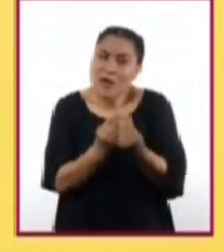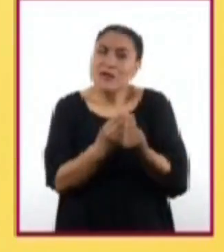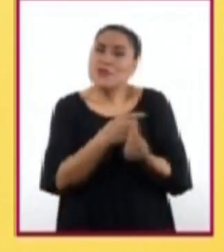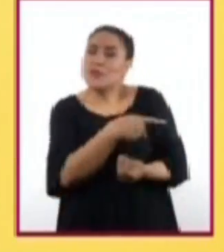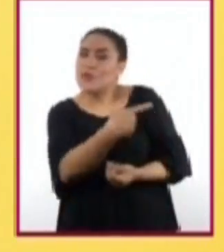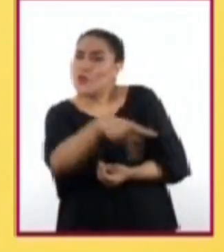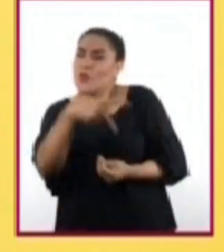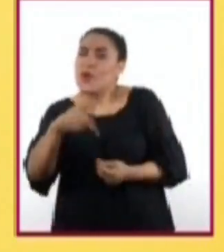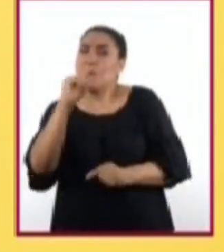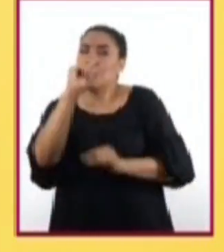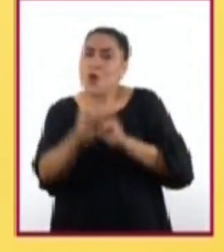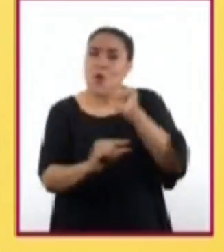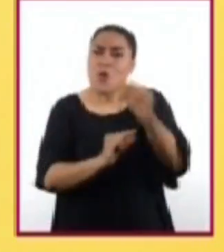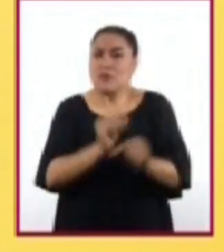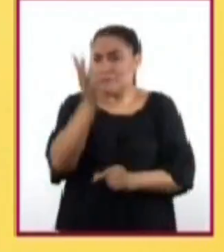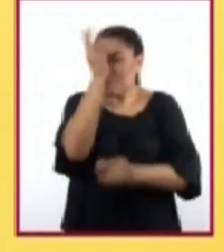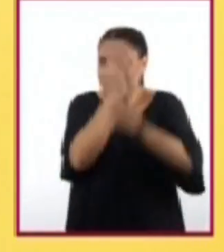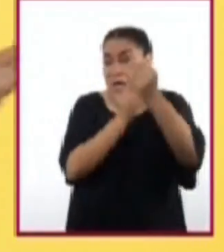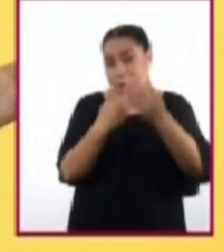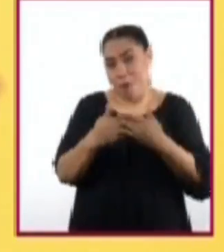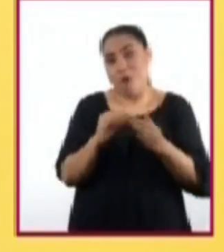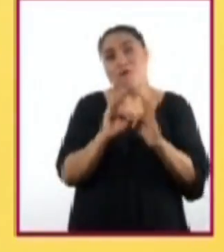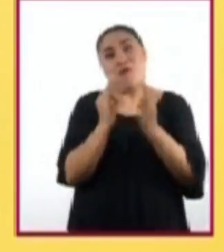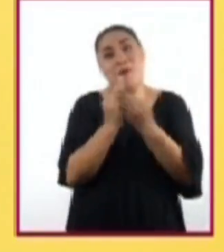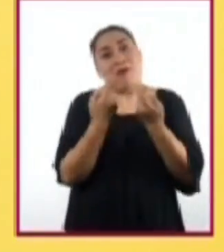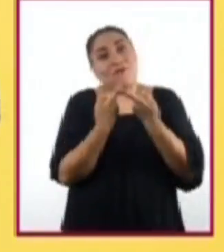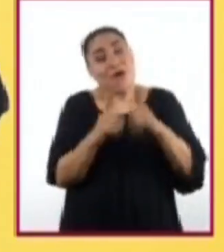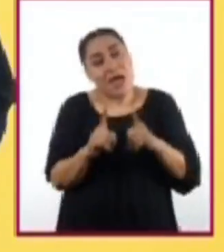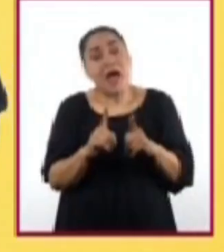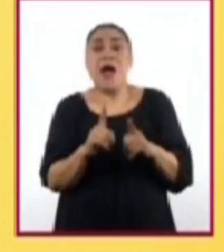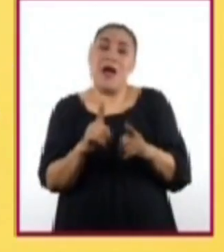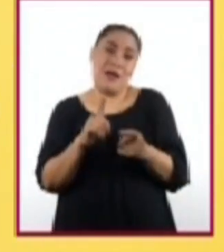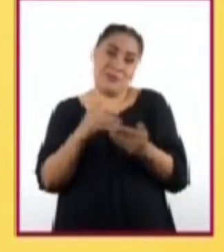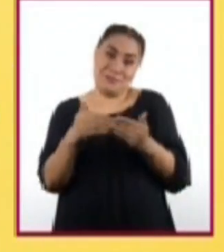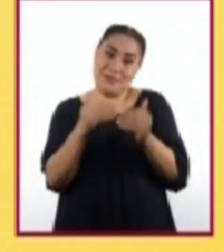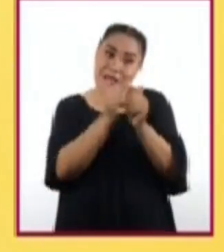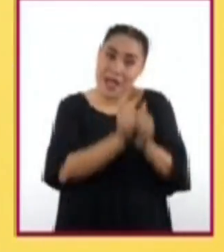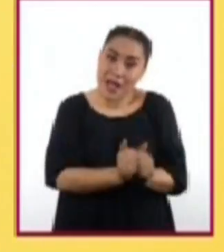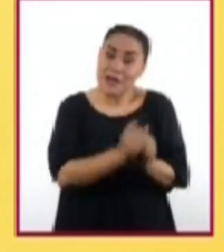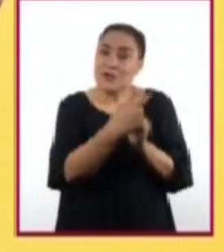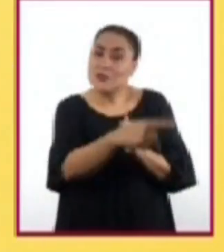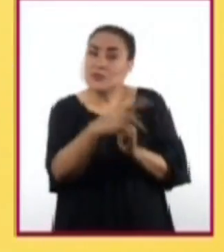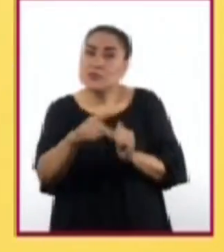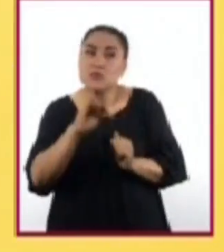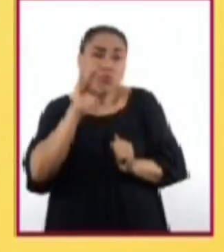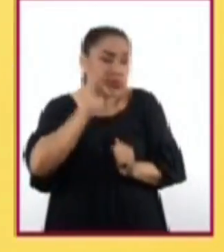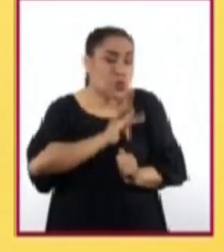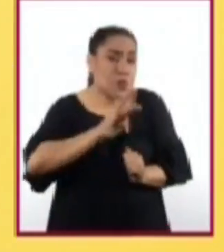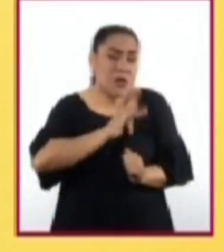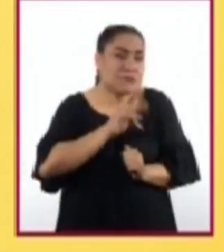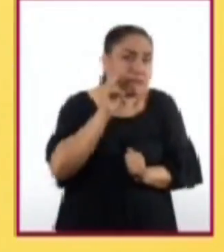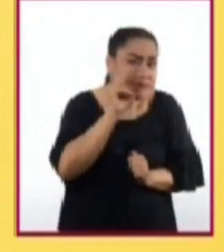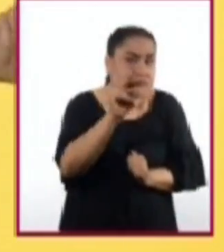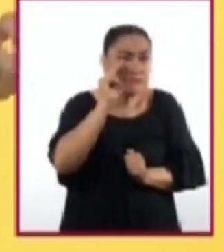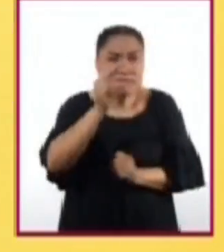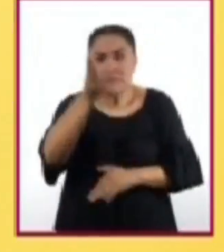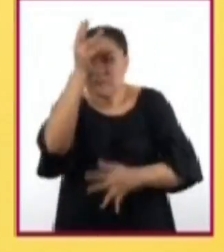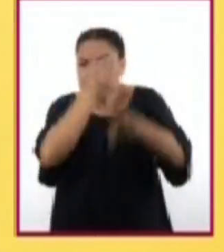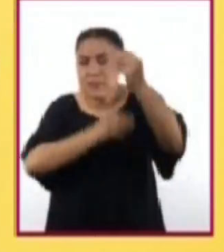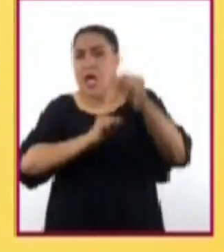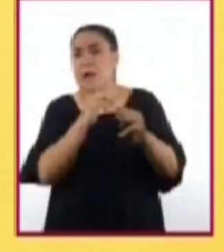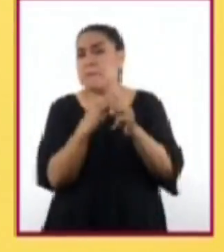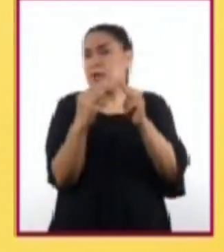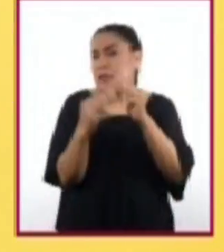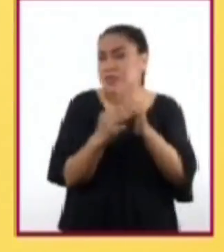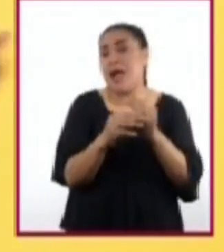aprendizaje con esta propuesta diferente para que desde tu casa puedas acercarte a los contenidos de las asignaturas y áreas